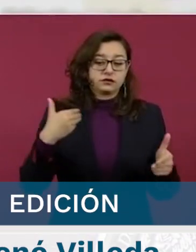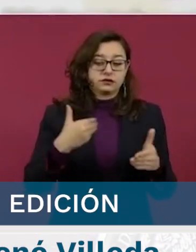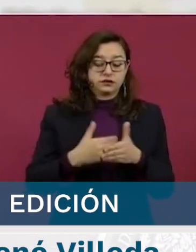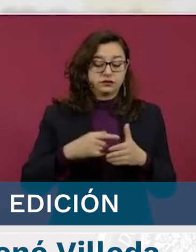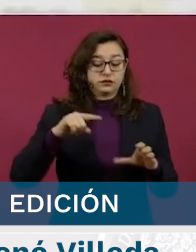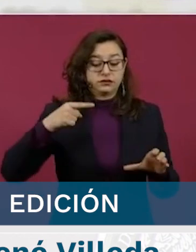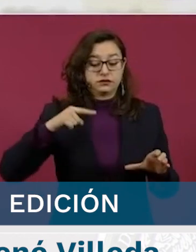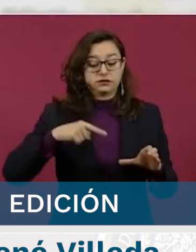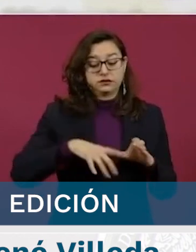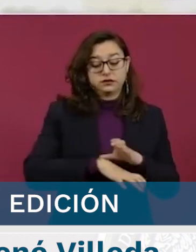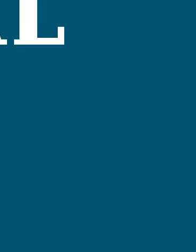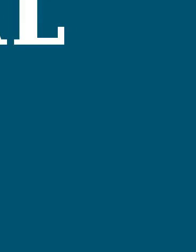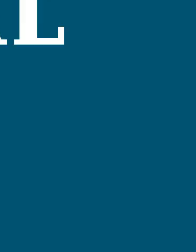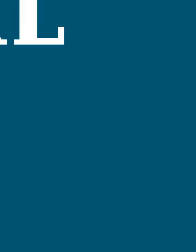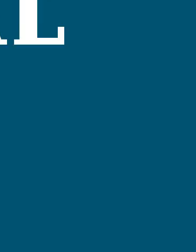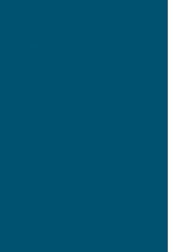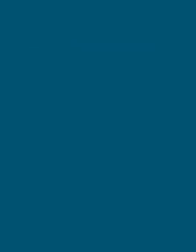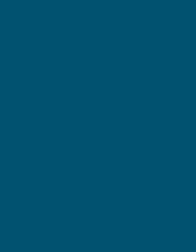petróleo.